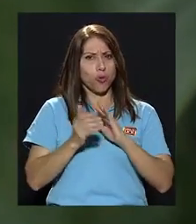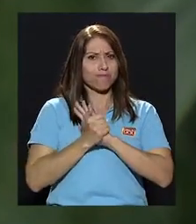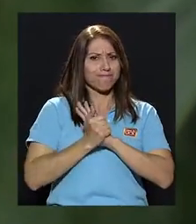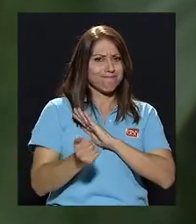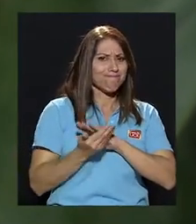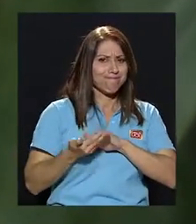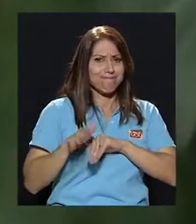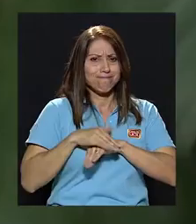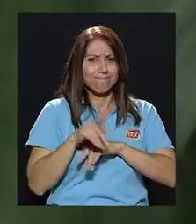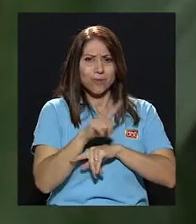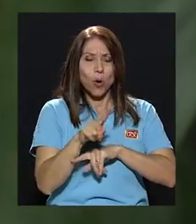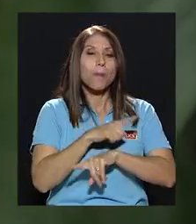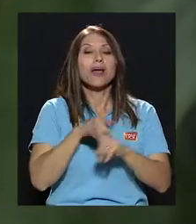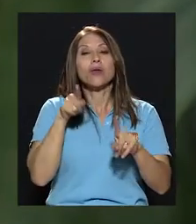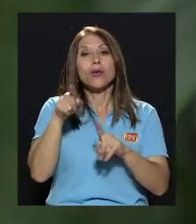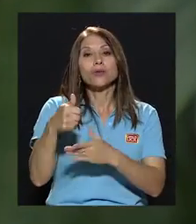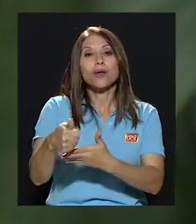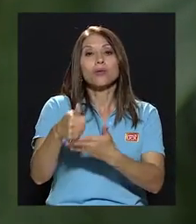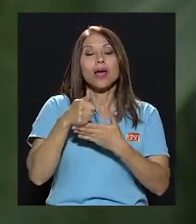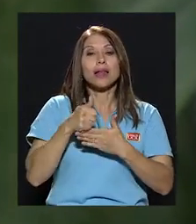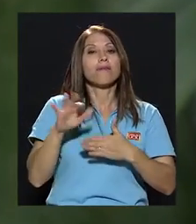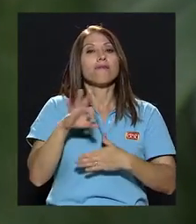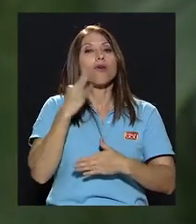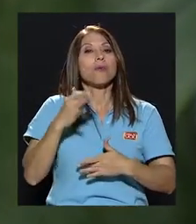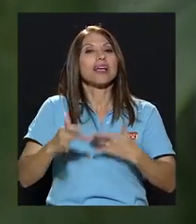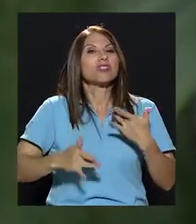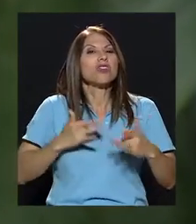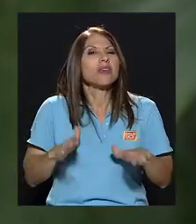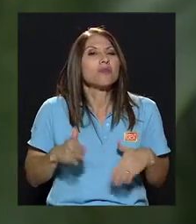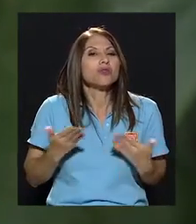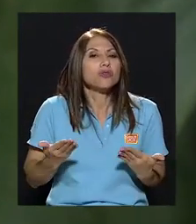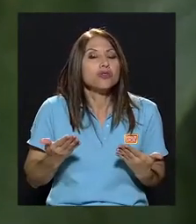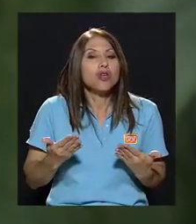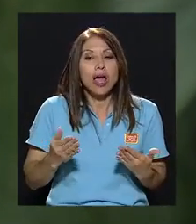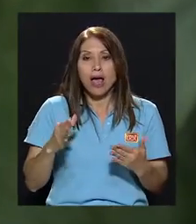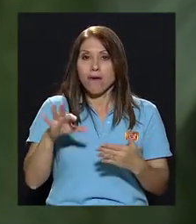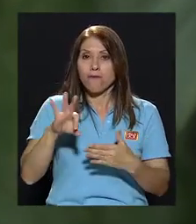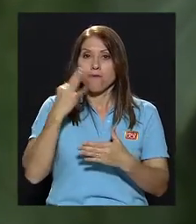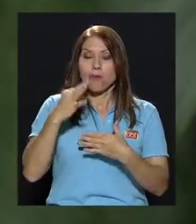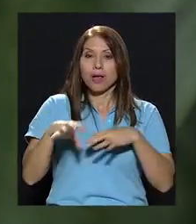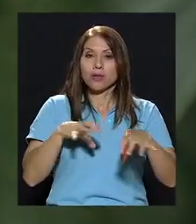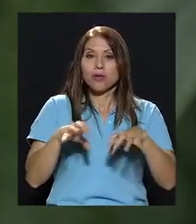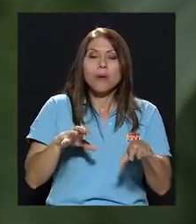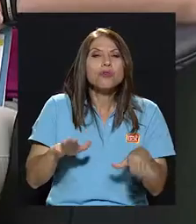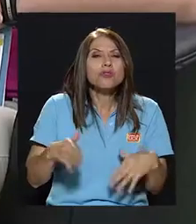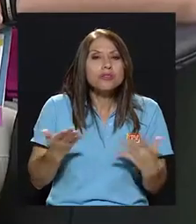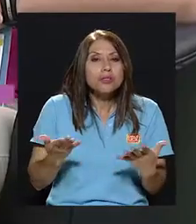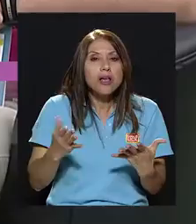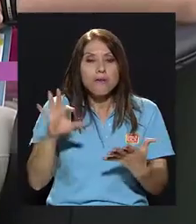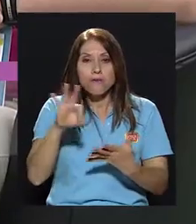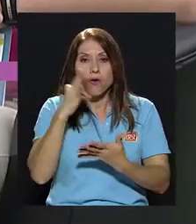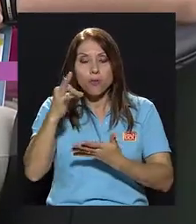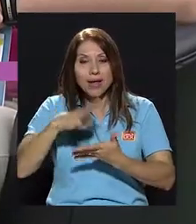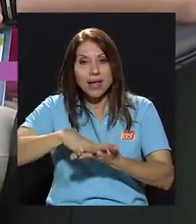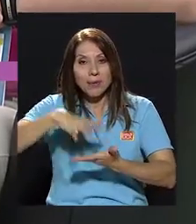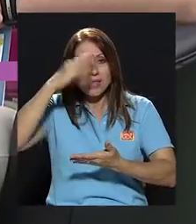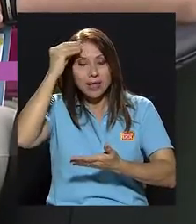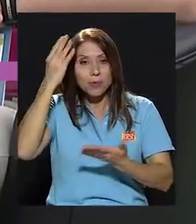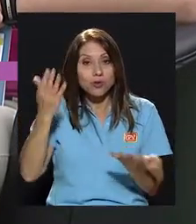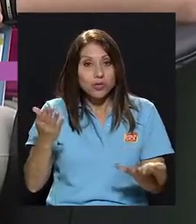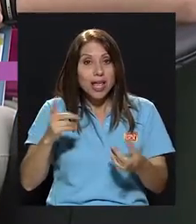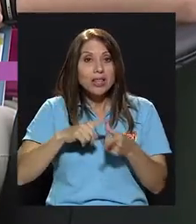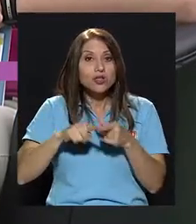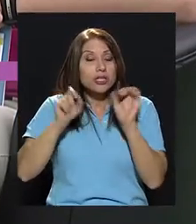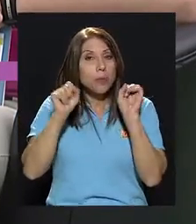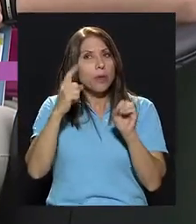va a incidir en la forma en que nos sentimos, en la forma en actuamos y en la forma en cómo aprendemos. Entonces poder crear un horario